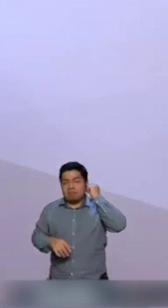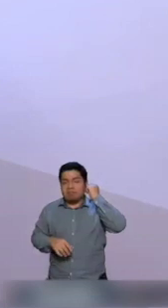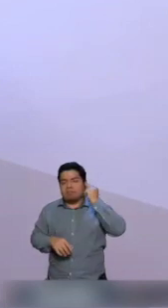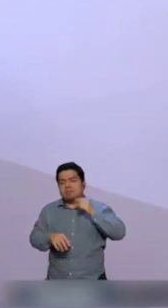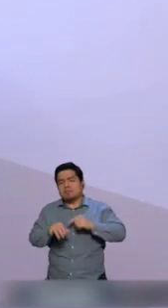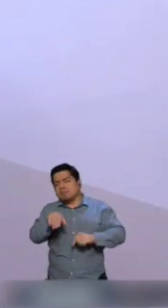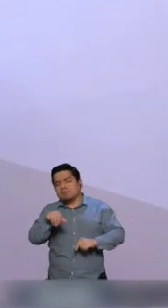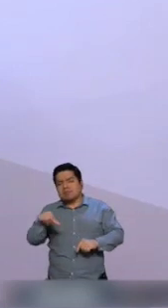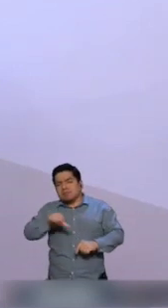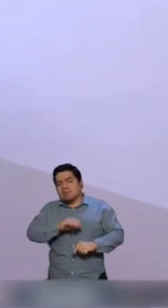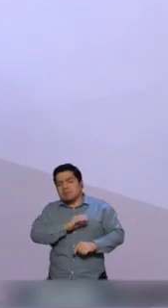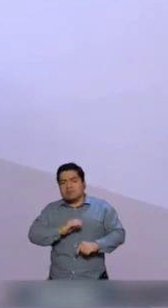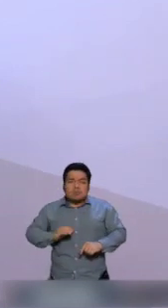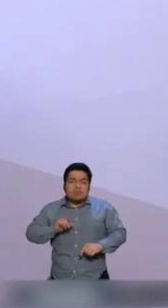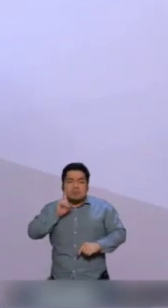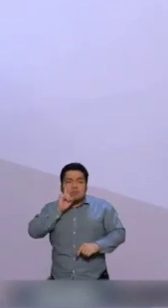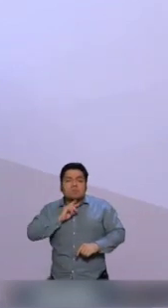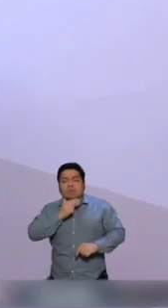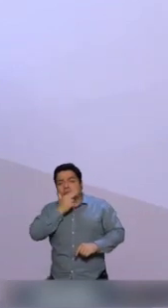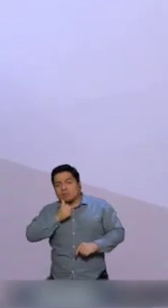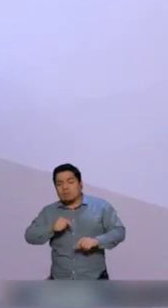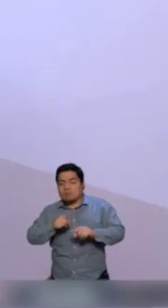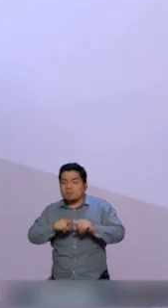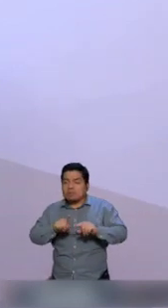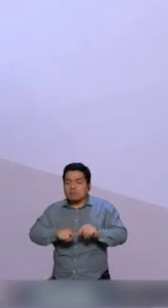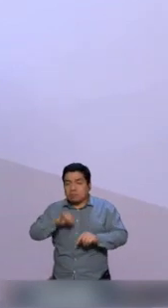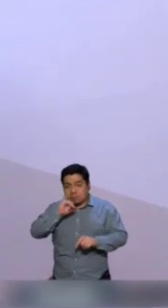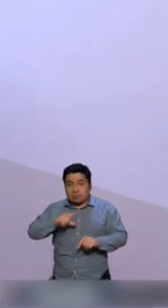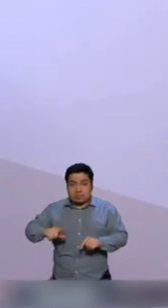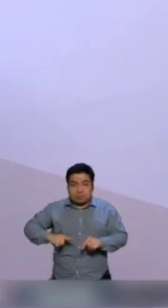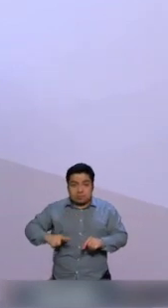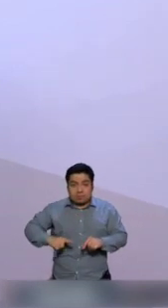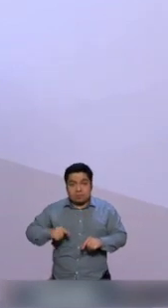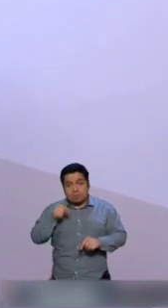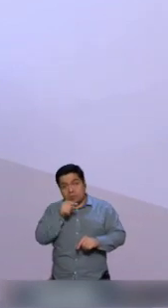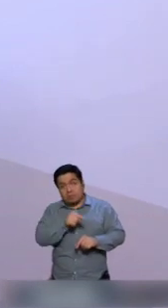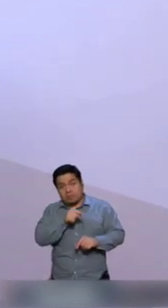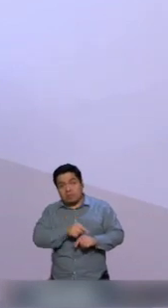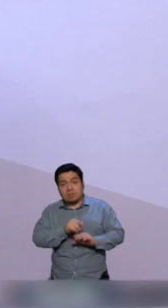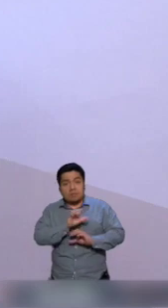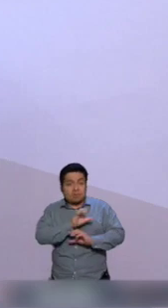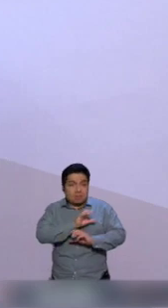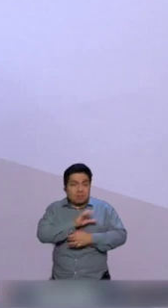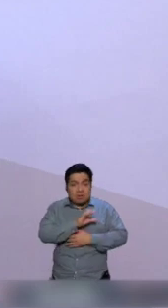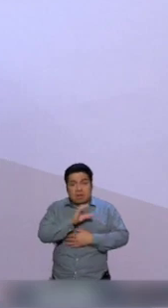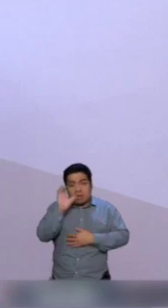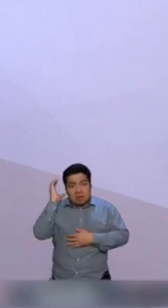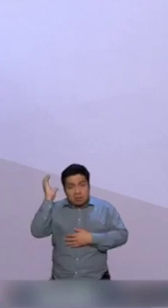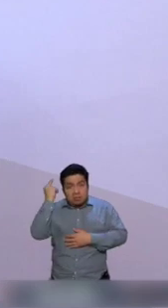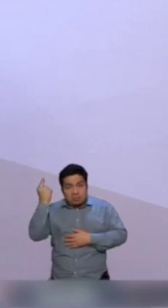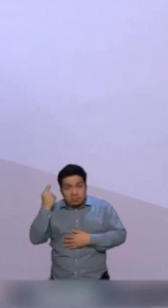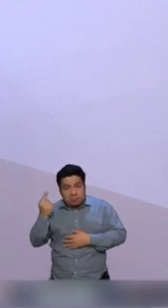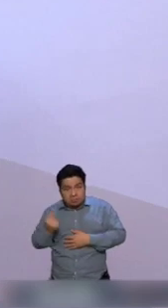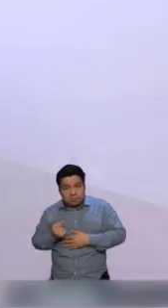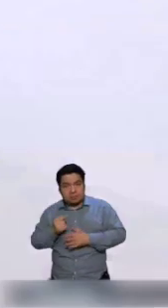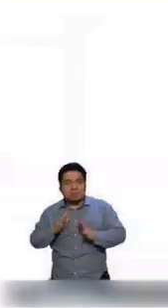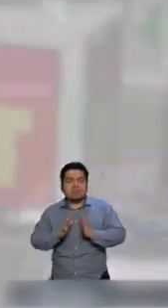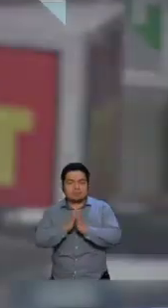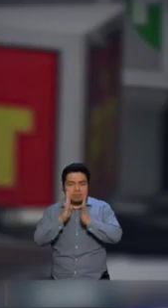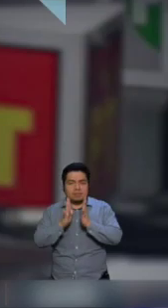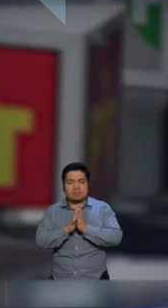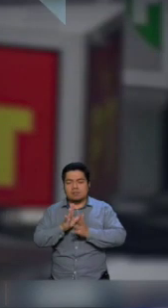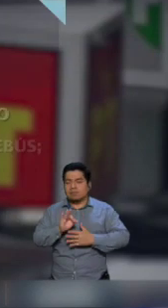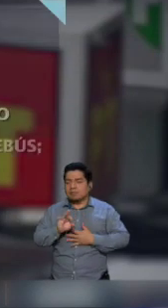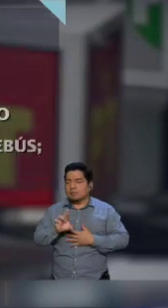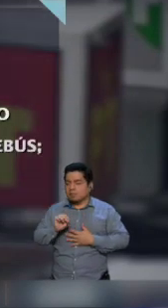¿Y qué hicieron hoy las y los candidatos a la jefatura de gobierno? Le cuento que el aspirante de Morena, PT y Partido Verde, Clara Rugada, participó en el